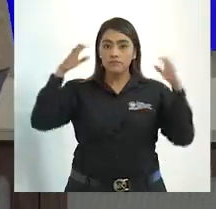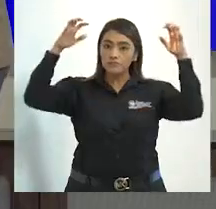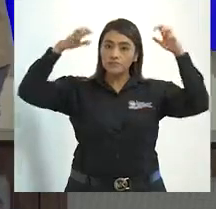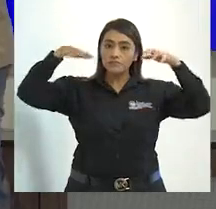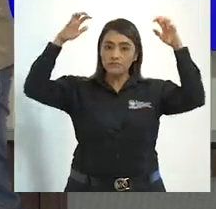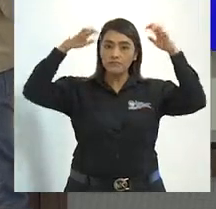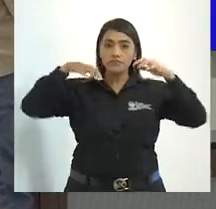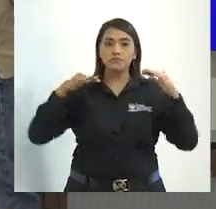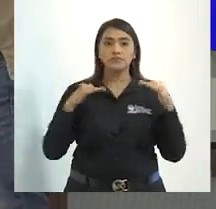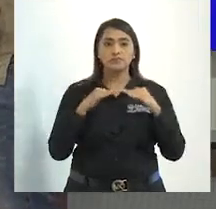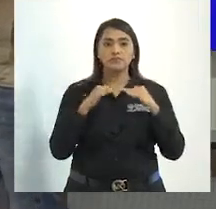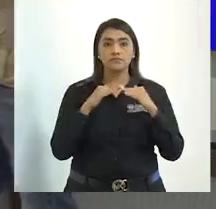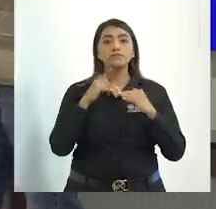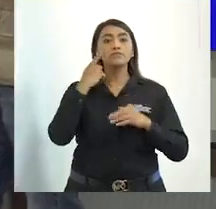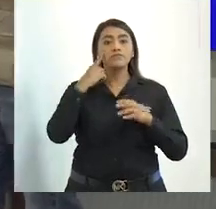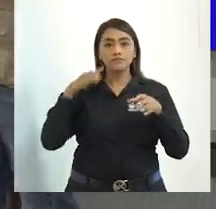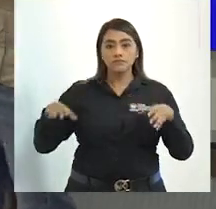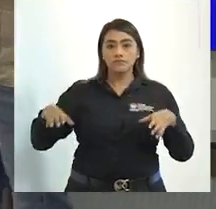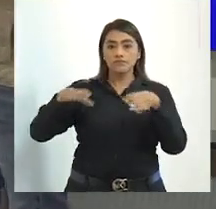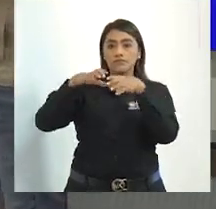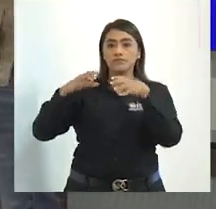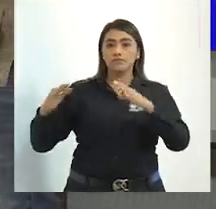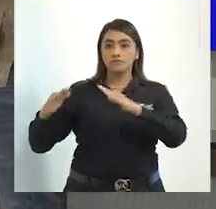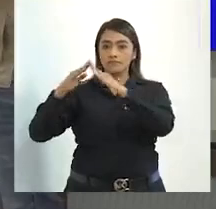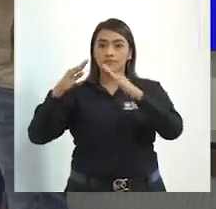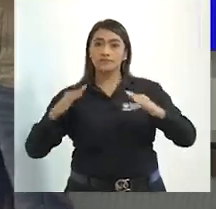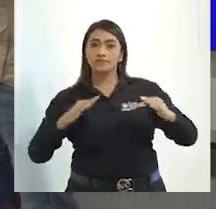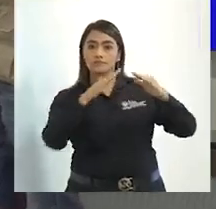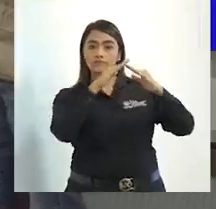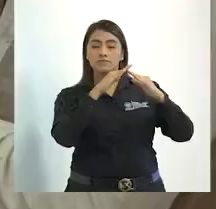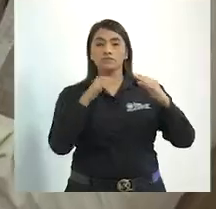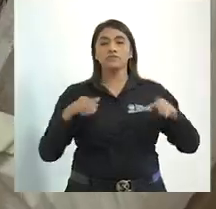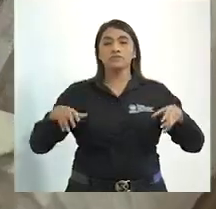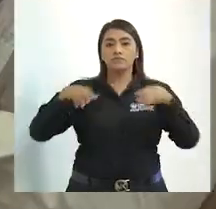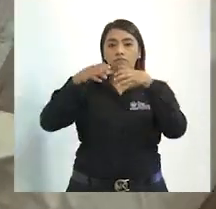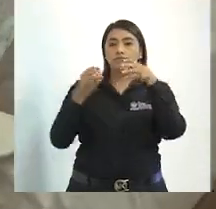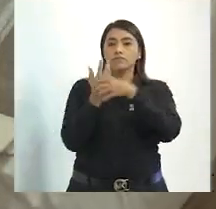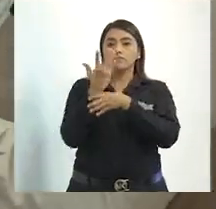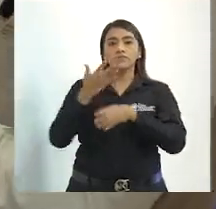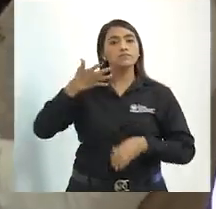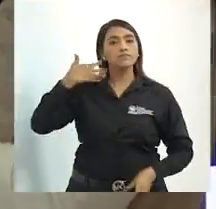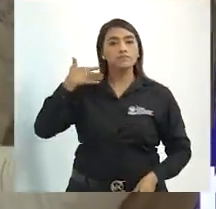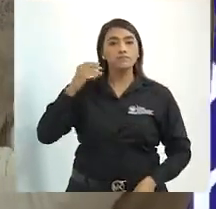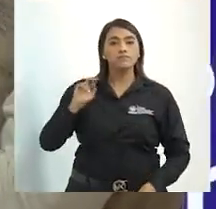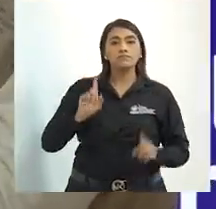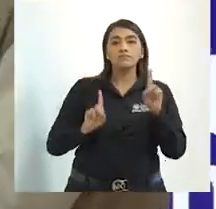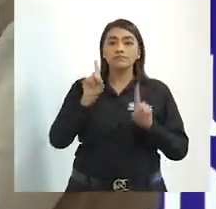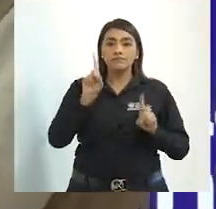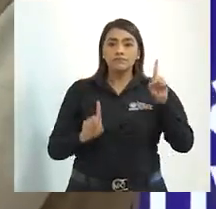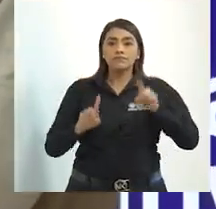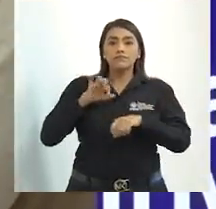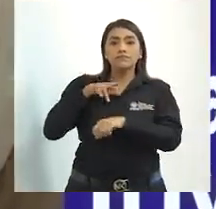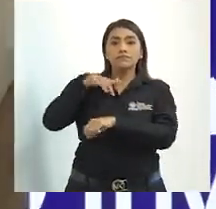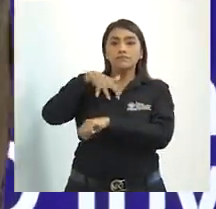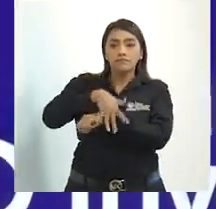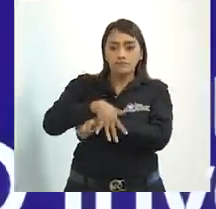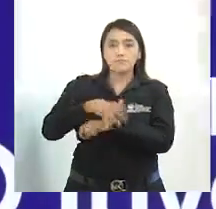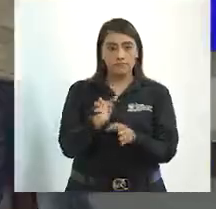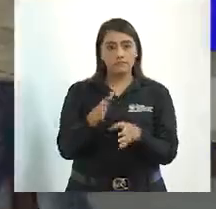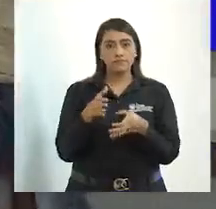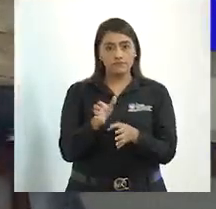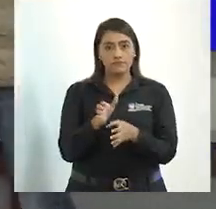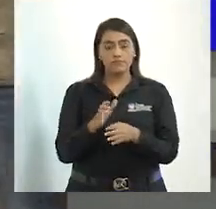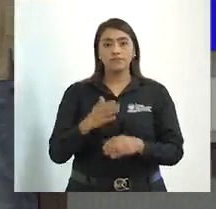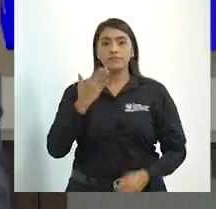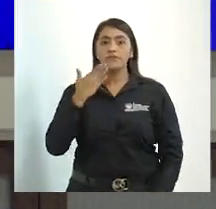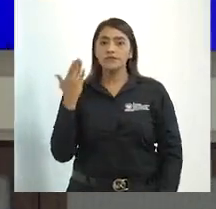Salvador, también la zona del volcán de San Vicente, la zona del volcán de San Miguel, el norte de Santa Ana, Chalatenango, Cabañas,